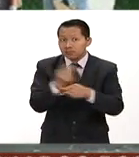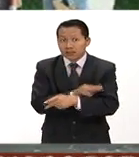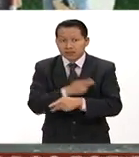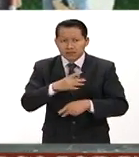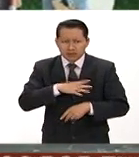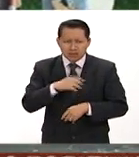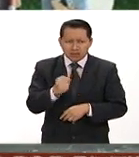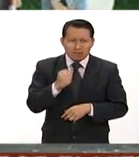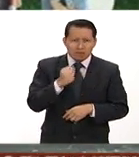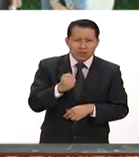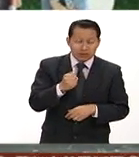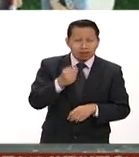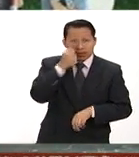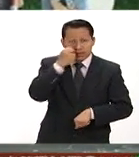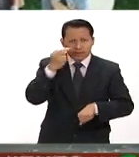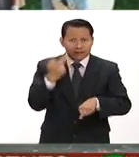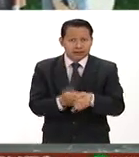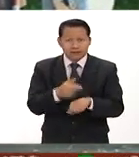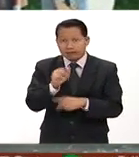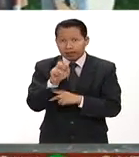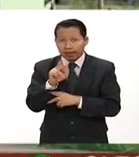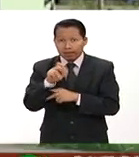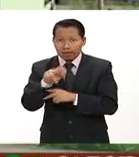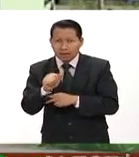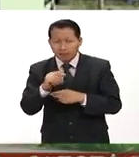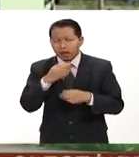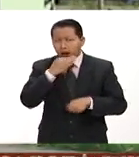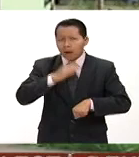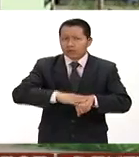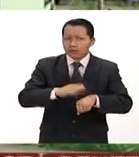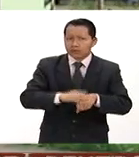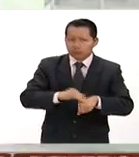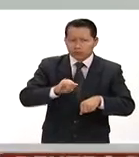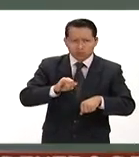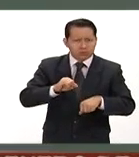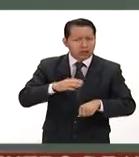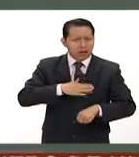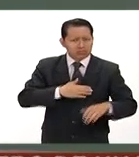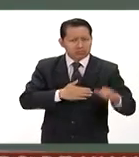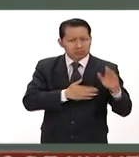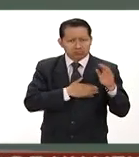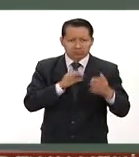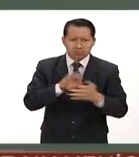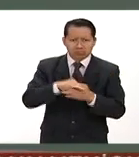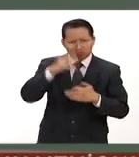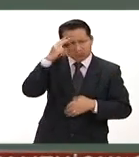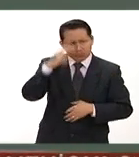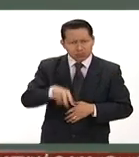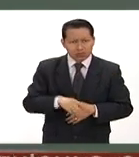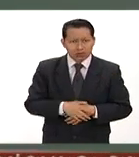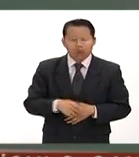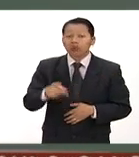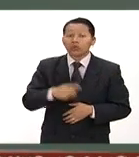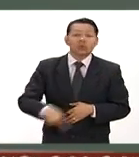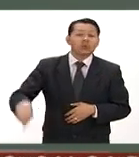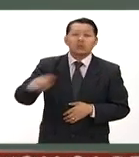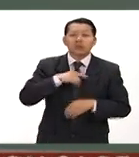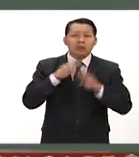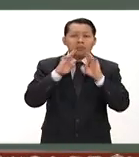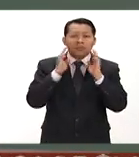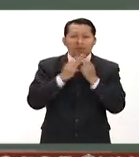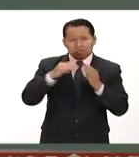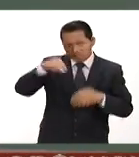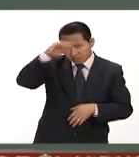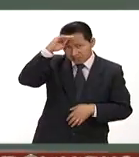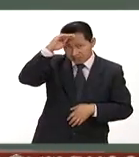irreparable, el secretario de la Defensa reiteró su compromiso con México. Si los delincuentes piensan que con estas